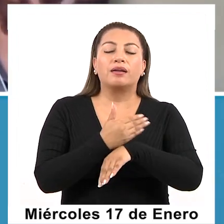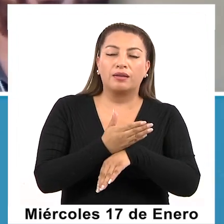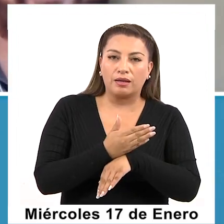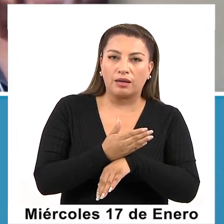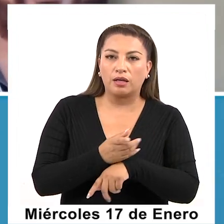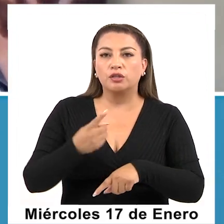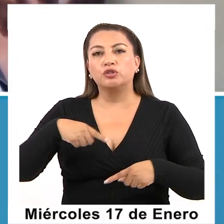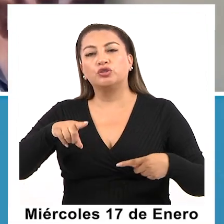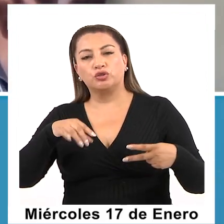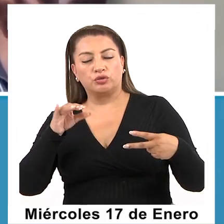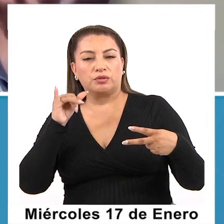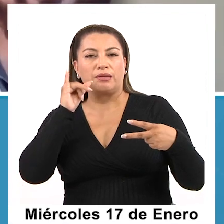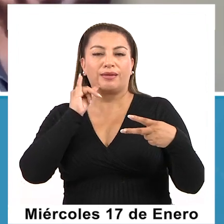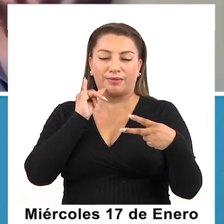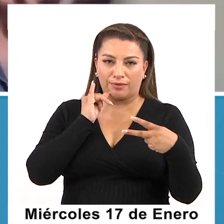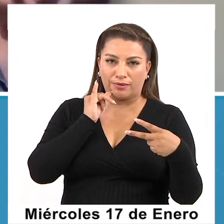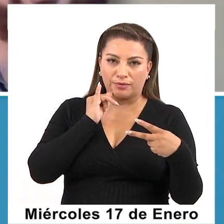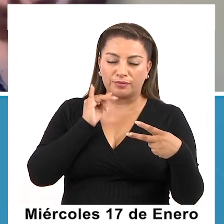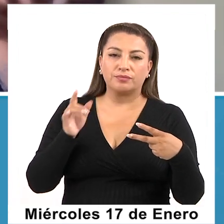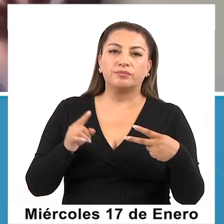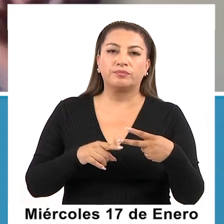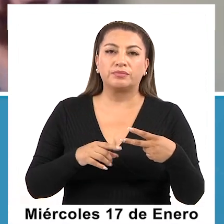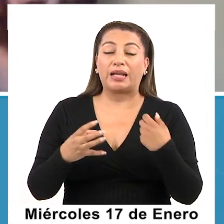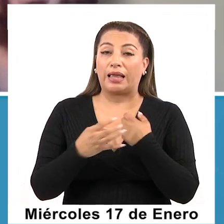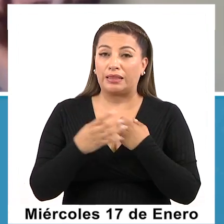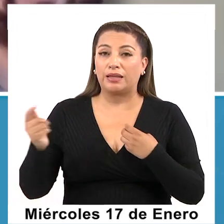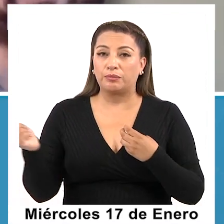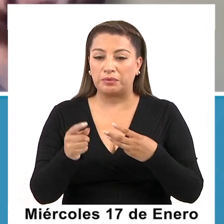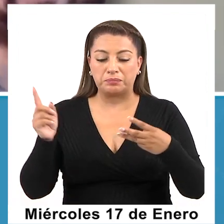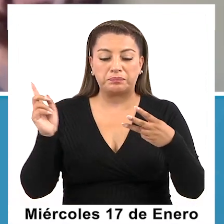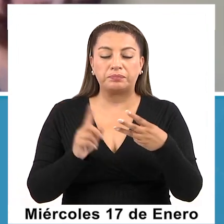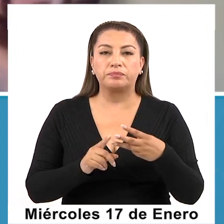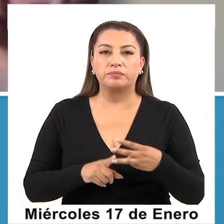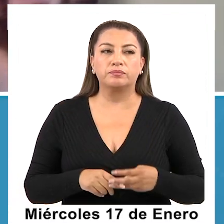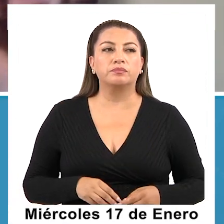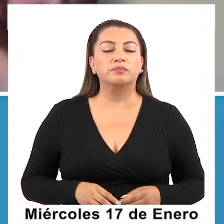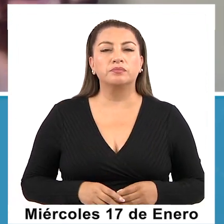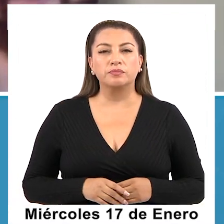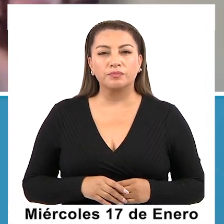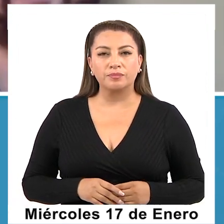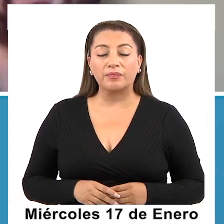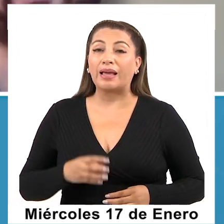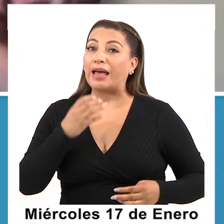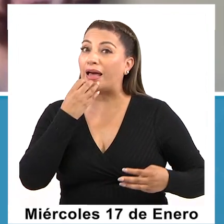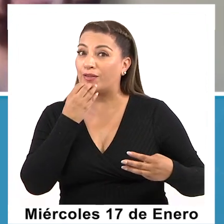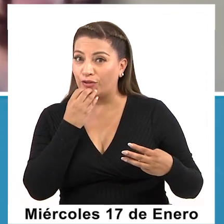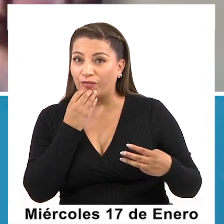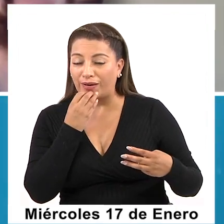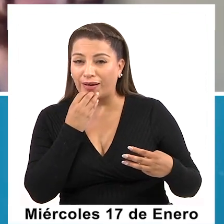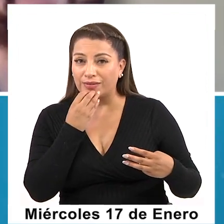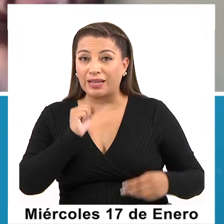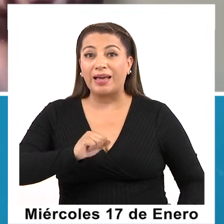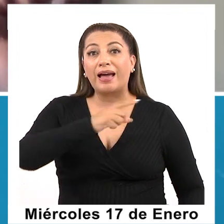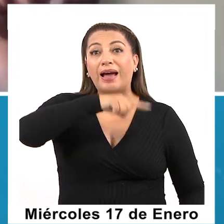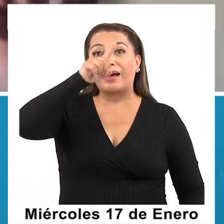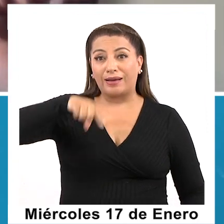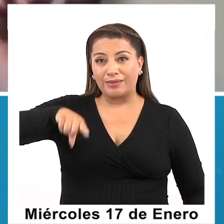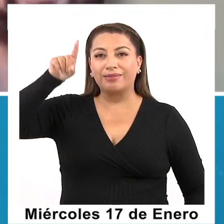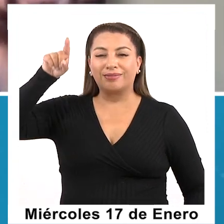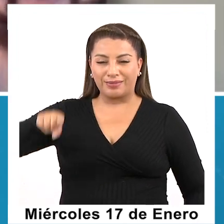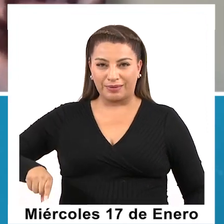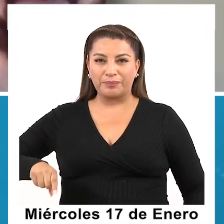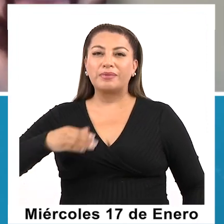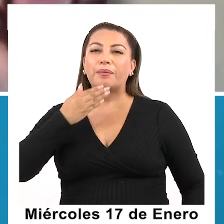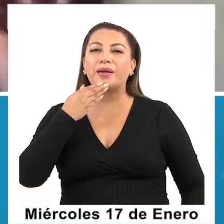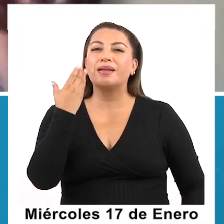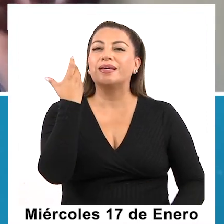nosotros como Jalzuña representando a Iquique, a la región de Tarapacá, una orquesta de Antupagasta, otra orquesta de Atacama, y una, por supuesto,